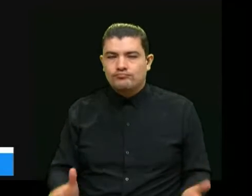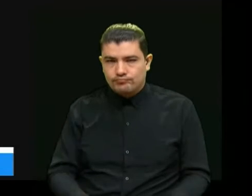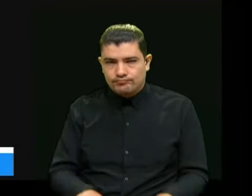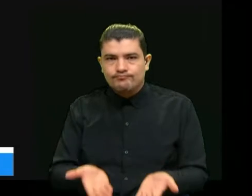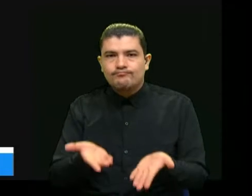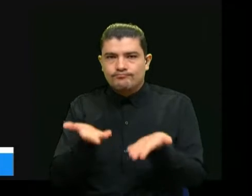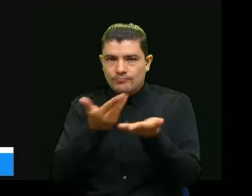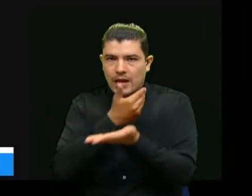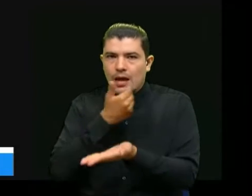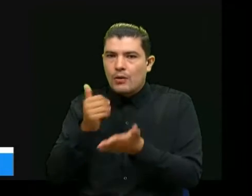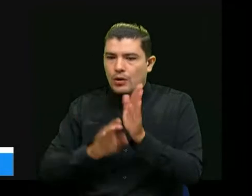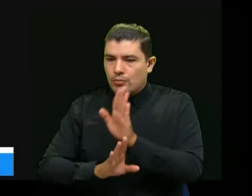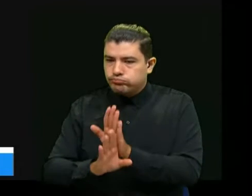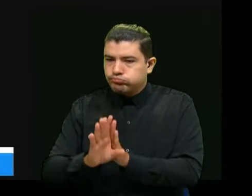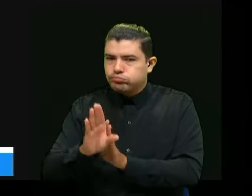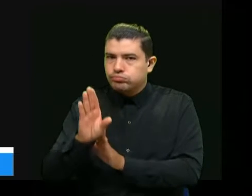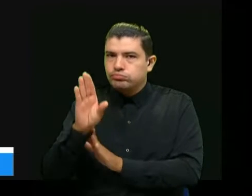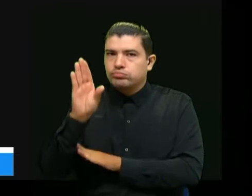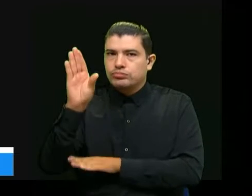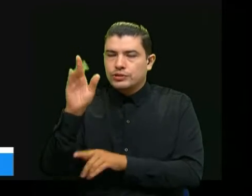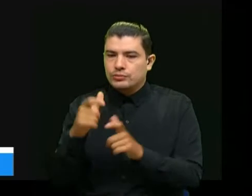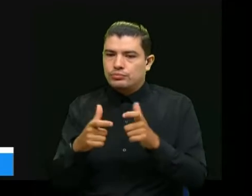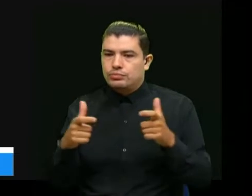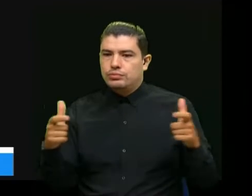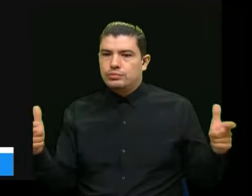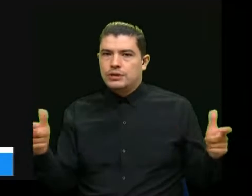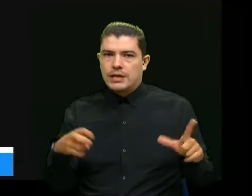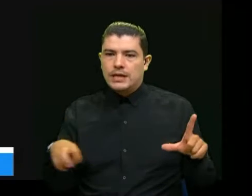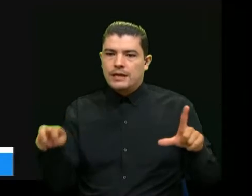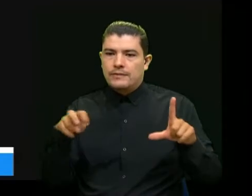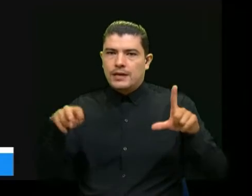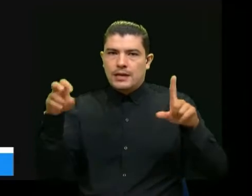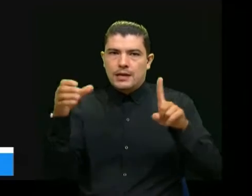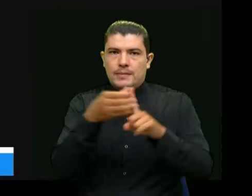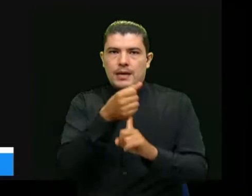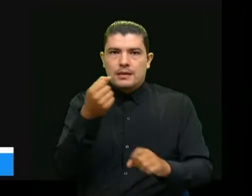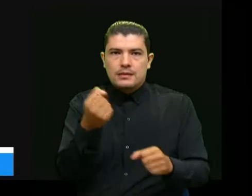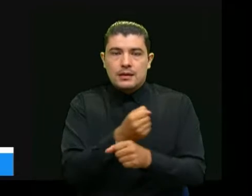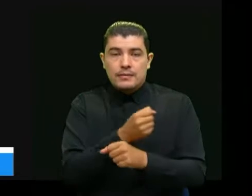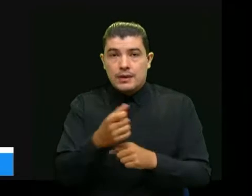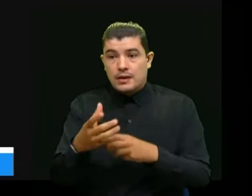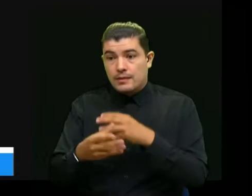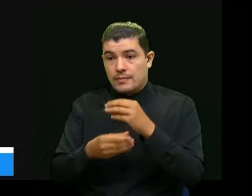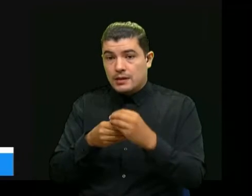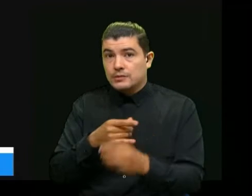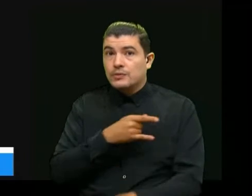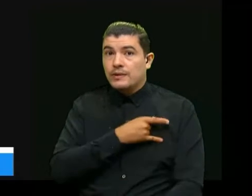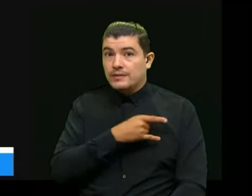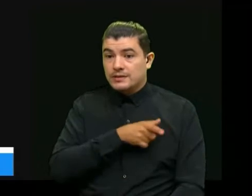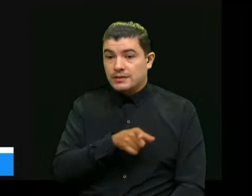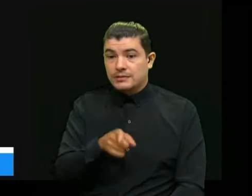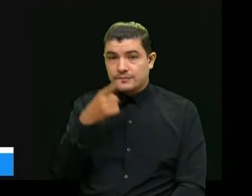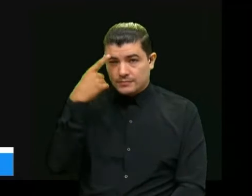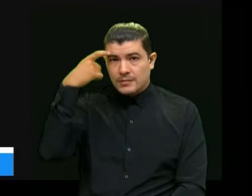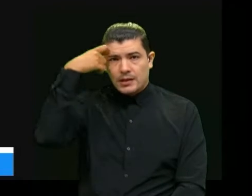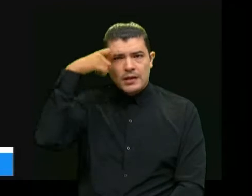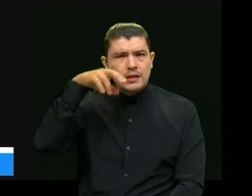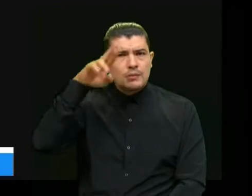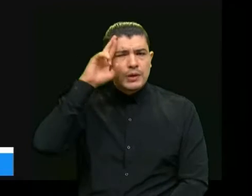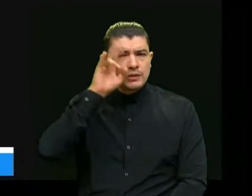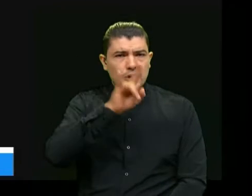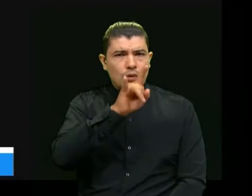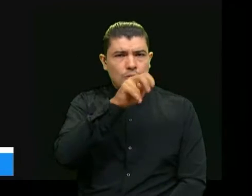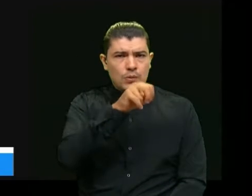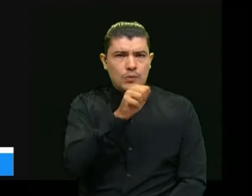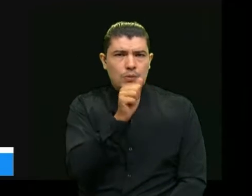crecimiento más progreso más niveles de empleo y nuestras universidades tienen allí un gran desafío y la UNAB quiere estar pues